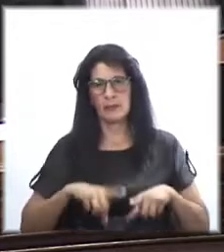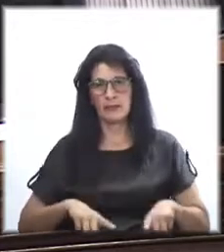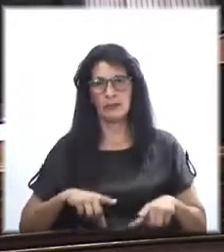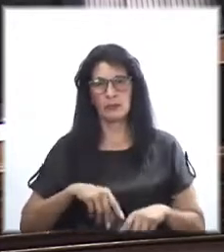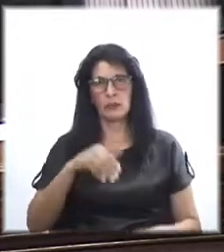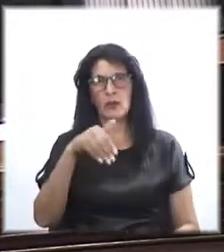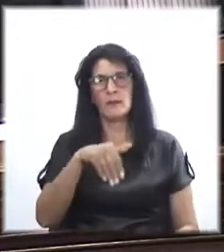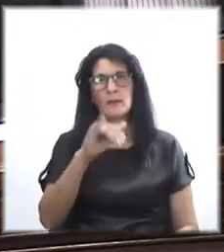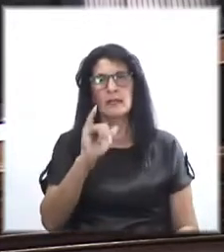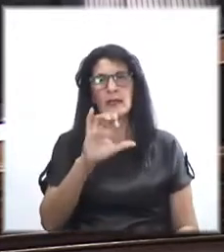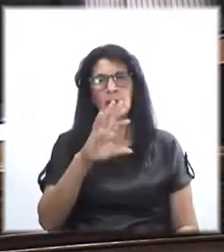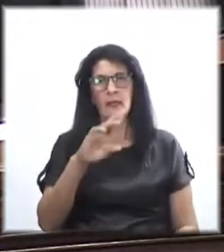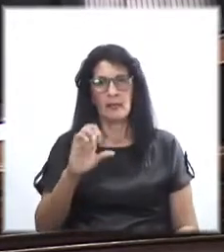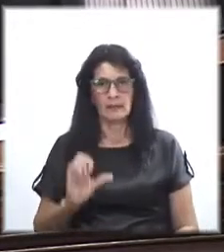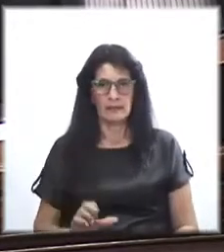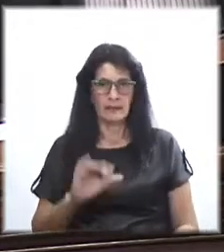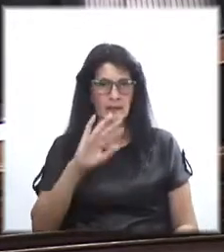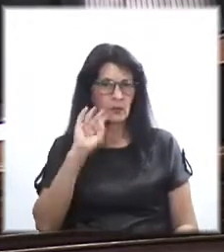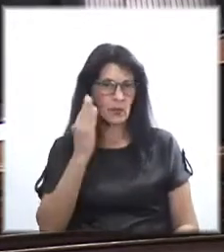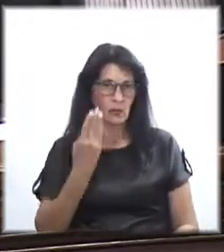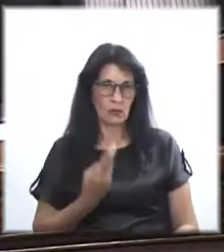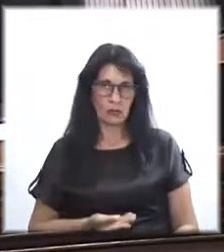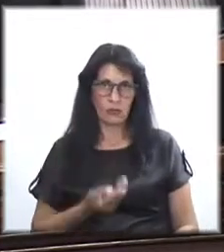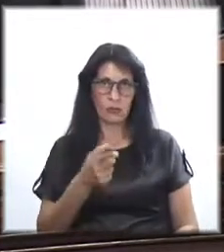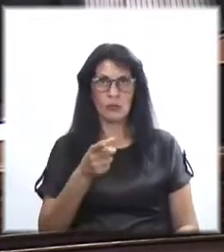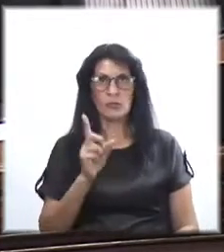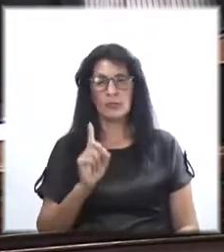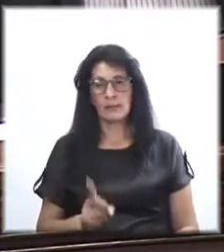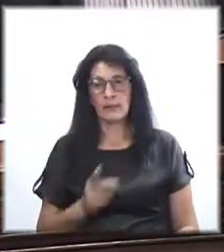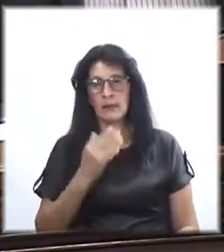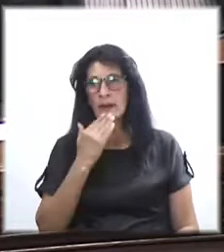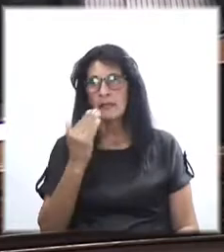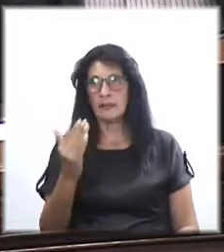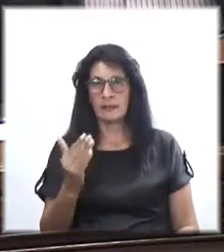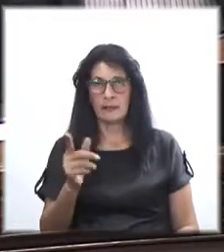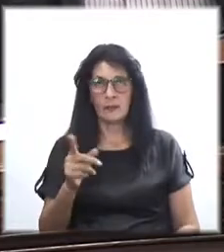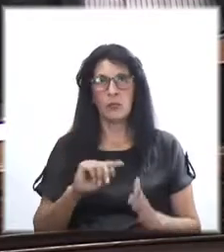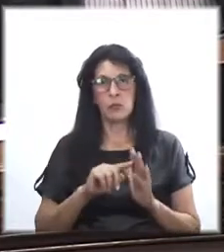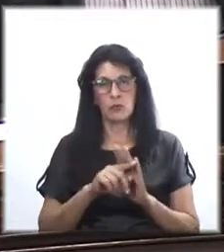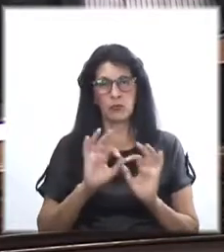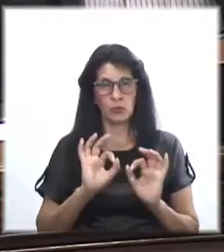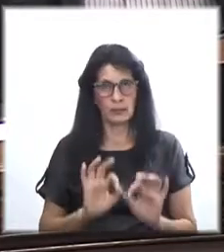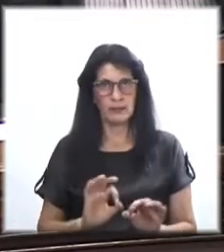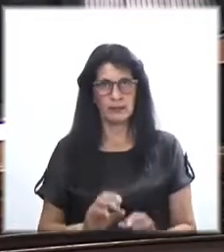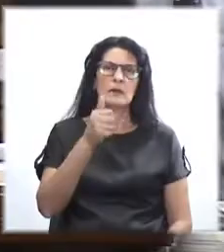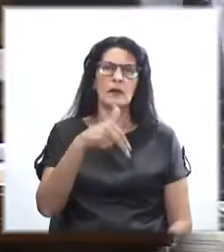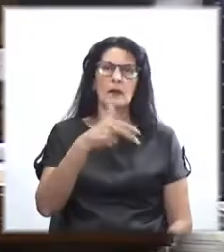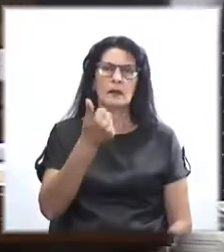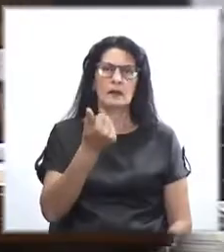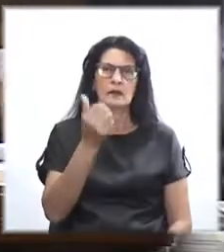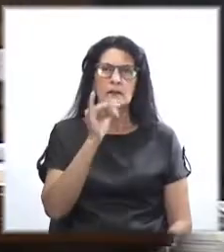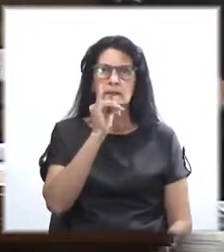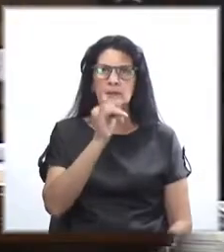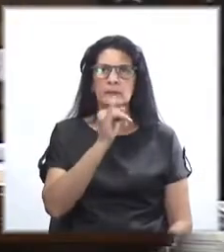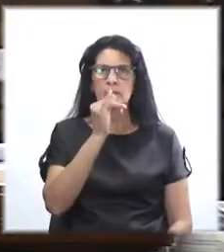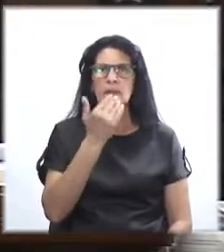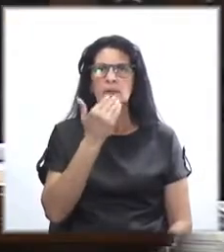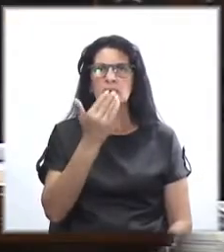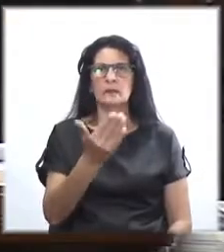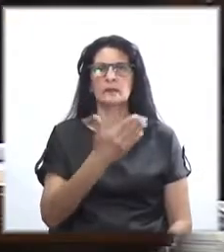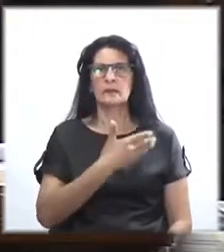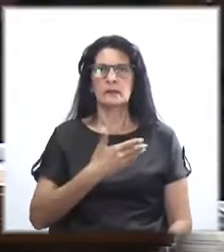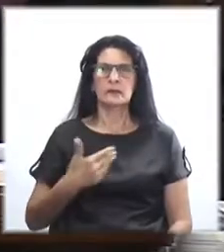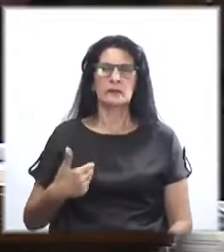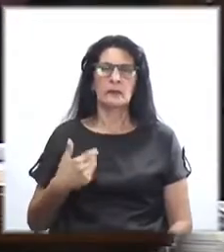reconocido en más de una oportunidad, lo cual también se lo agradecemos profundamente una vez más. Gracias Presidente.